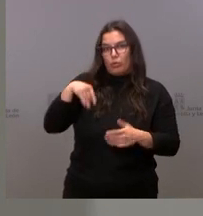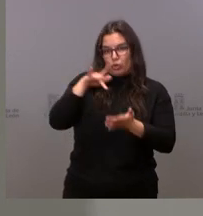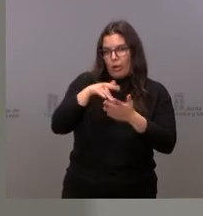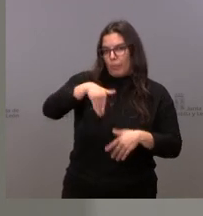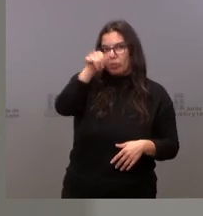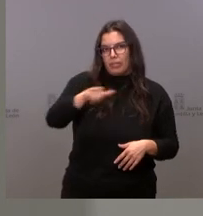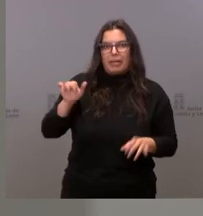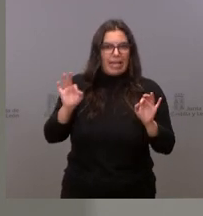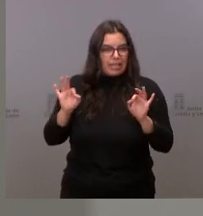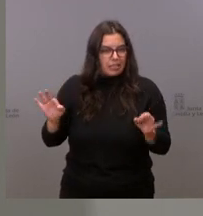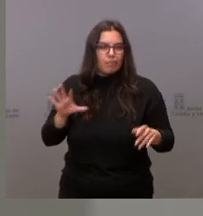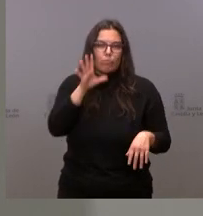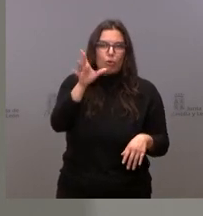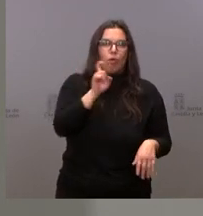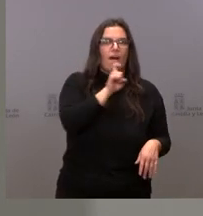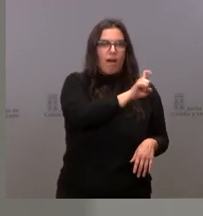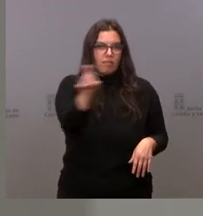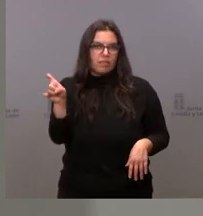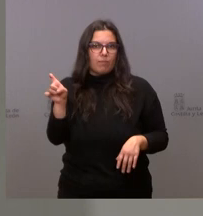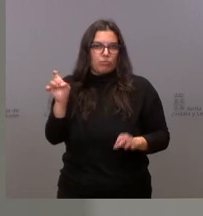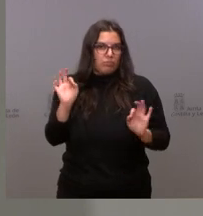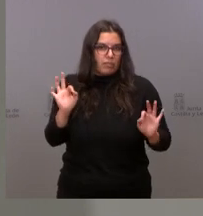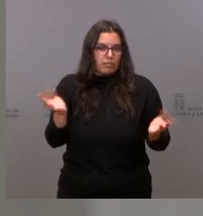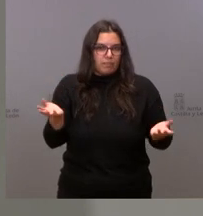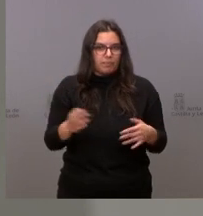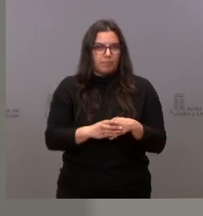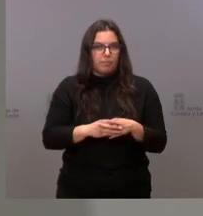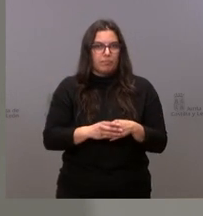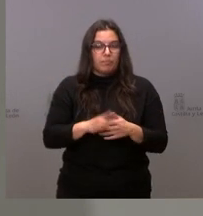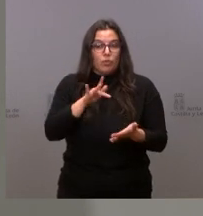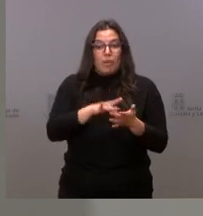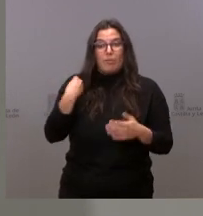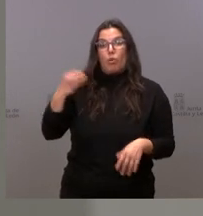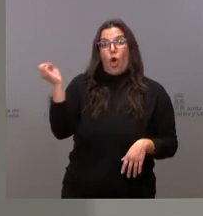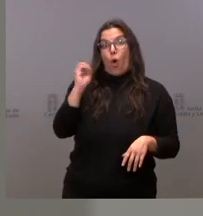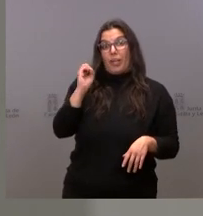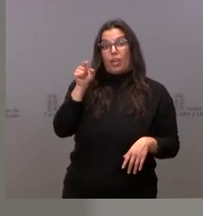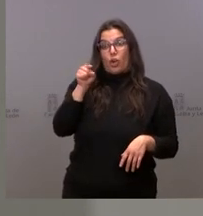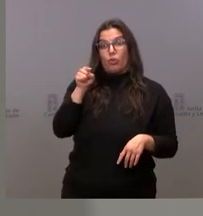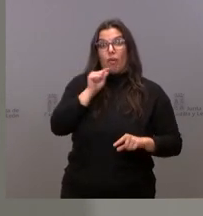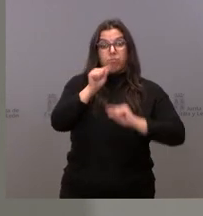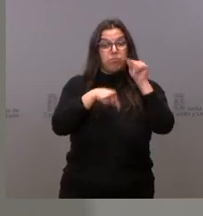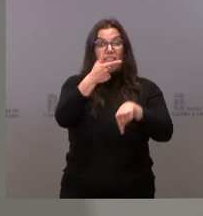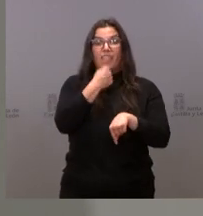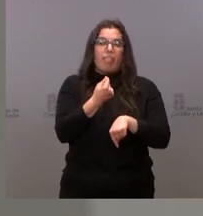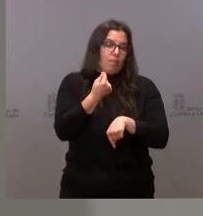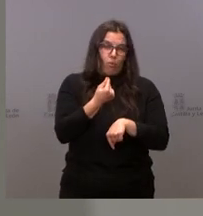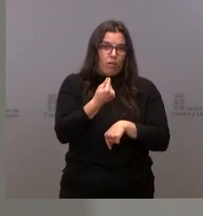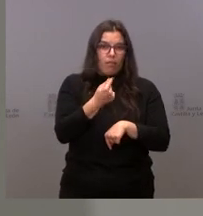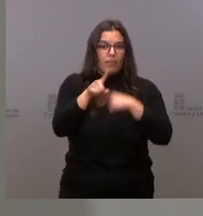semanas, por eso estamos anunciando esto, es esto. Lo que va a ocurrir es que una variante de mucha mayor transmisibilidad va a ocupar